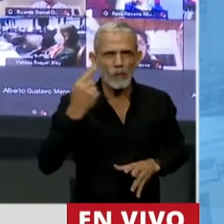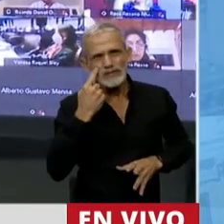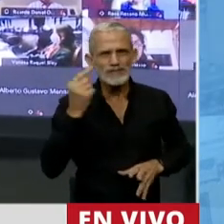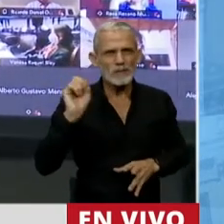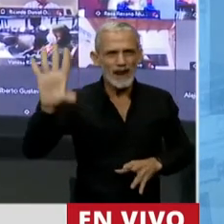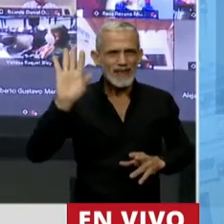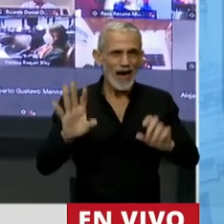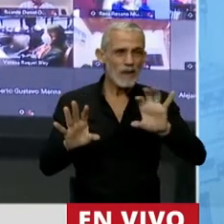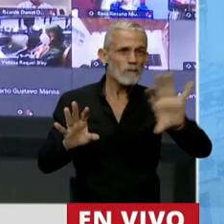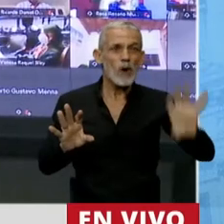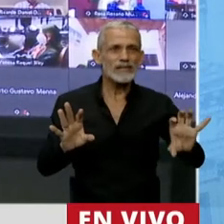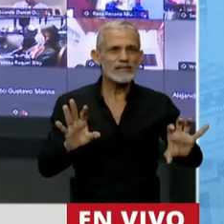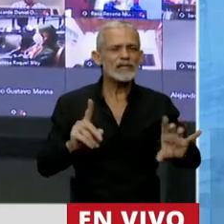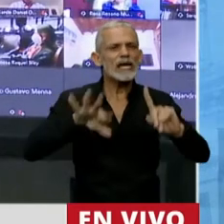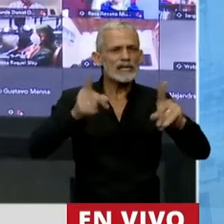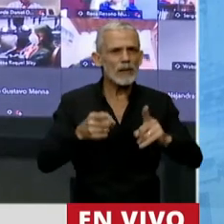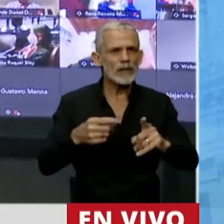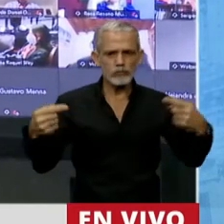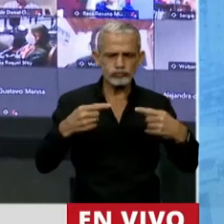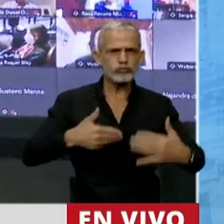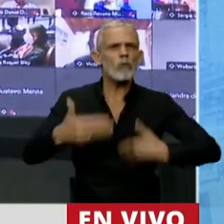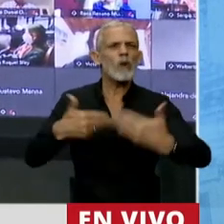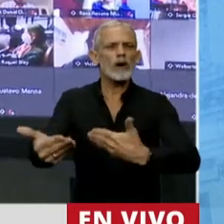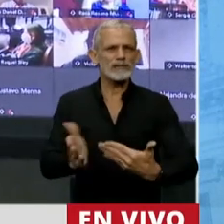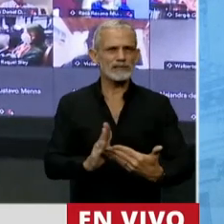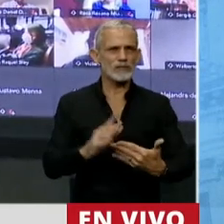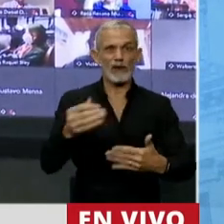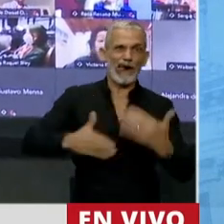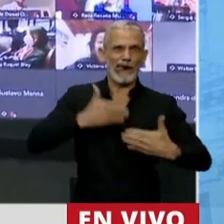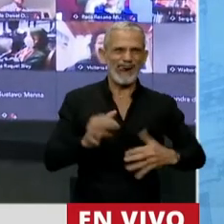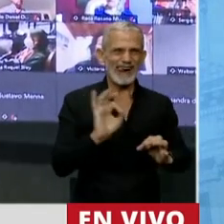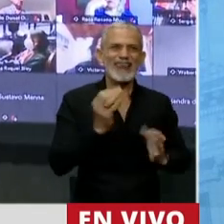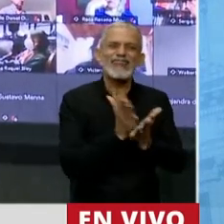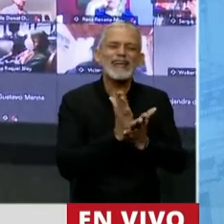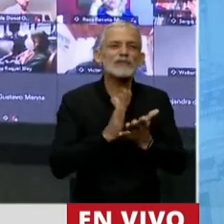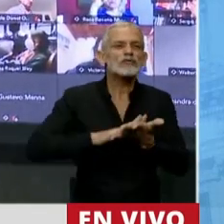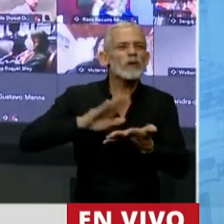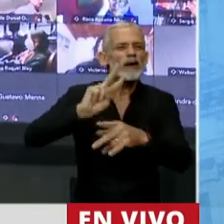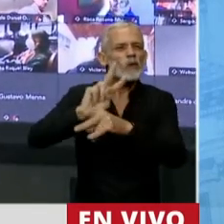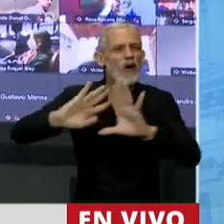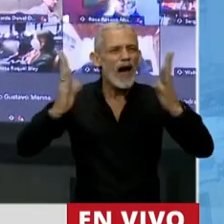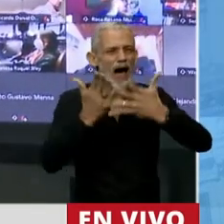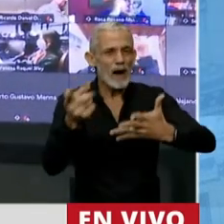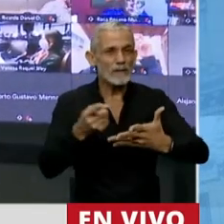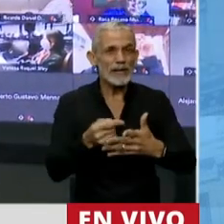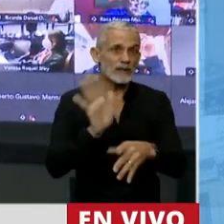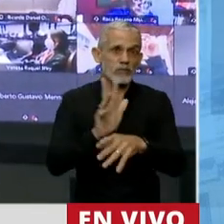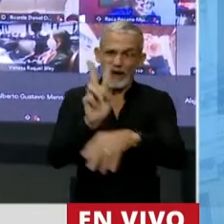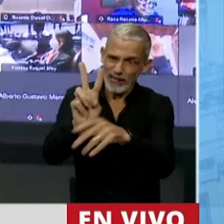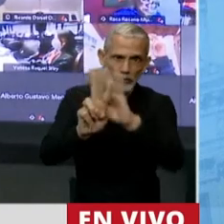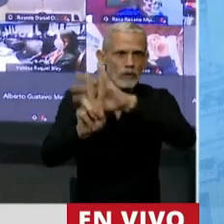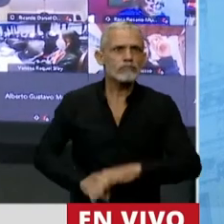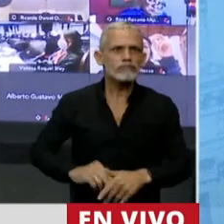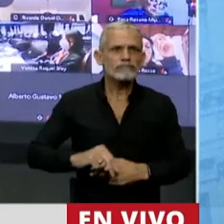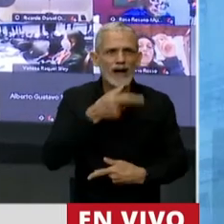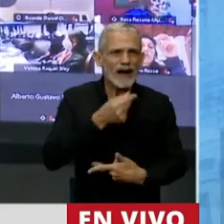también el principio de progresividad y el principio de no regresividad del derecho ambiental. Se está desprotegiendo, se está